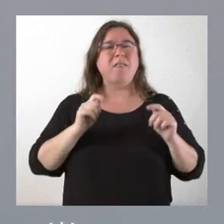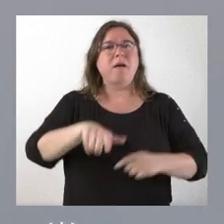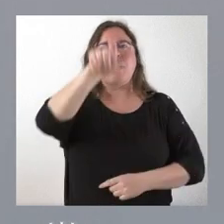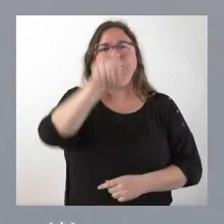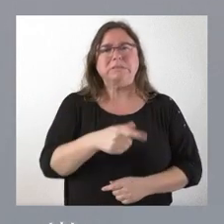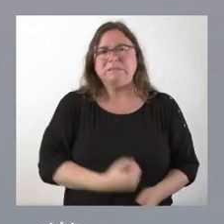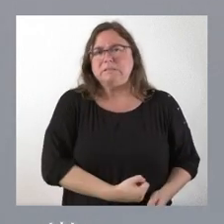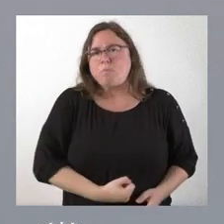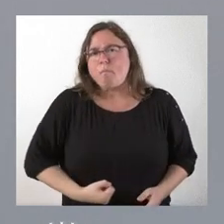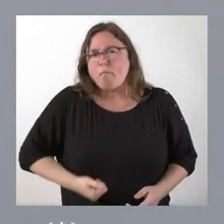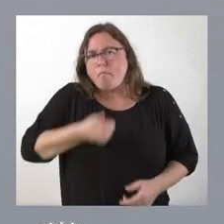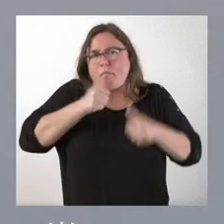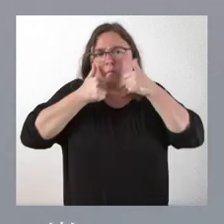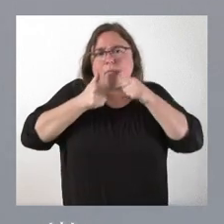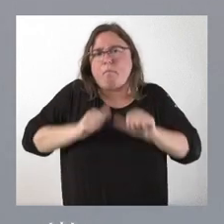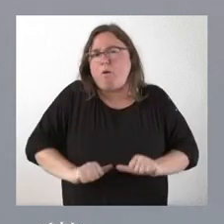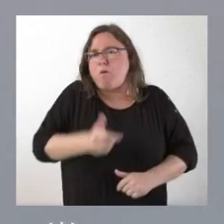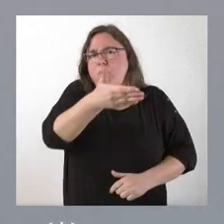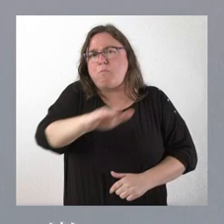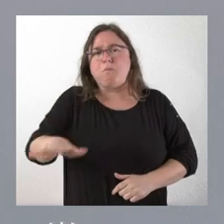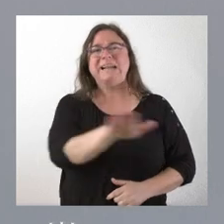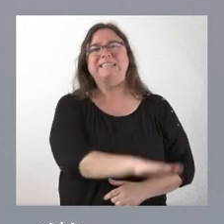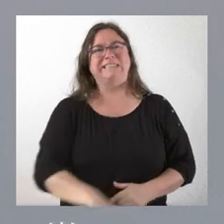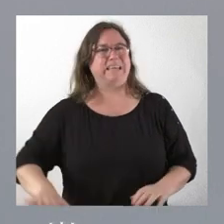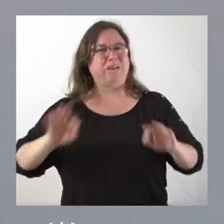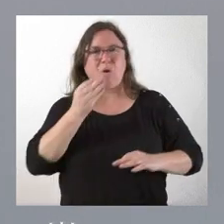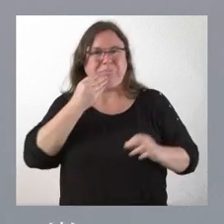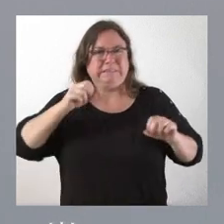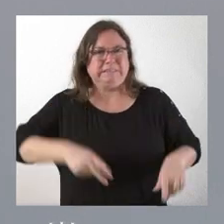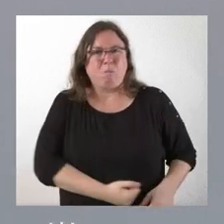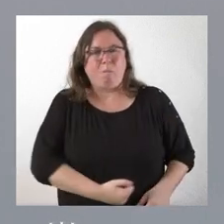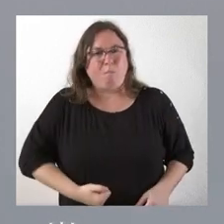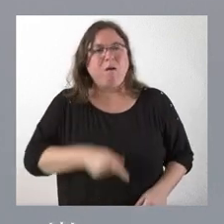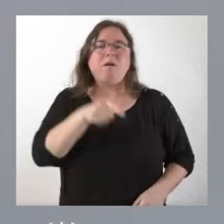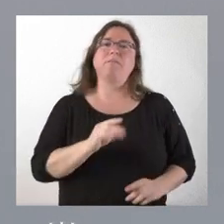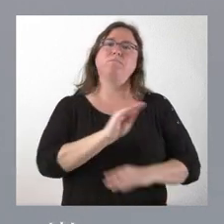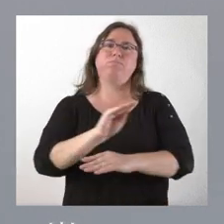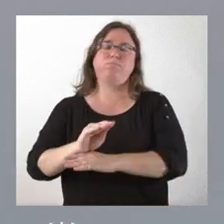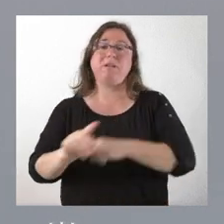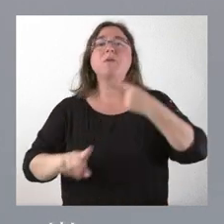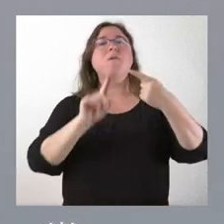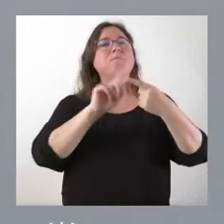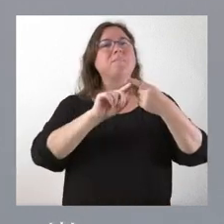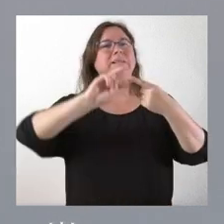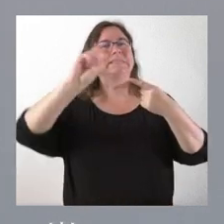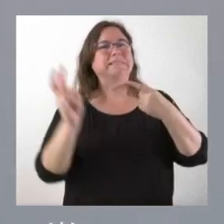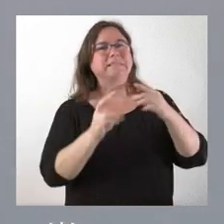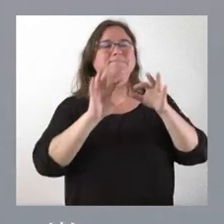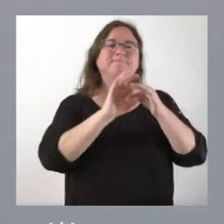mortalidad infantil. Dentro del primer grupo, de los que afectan a diversas